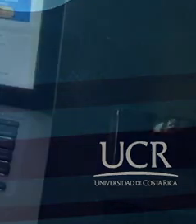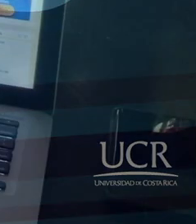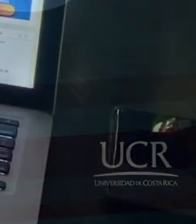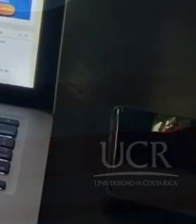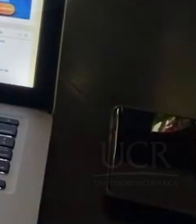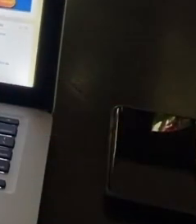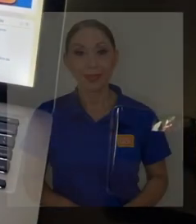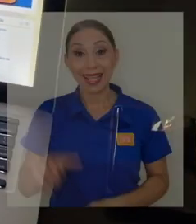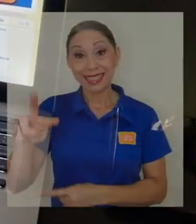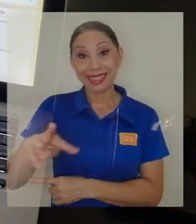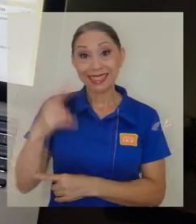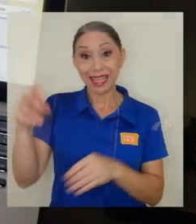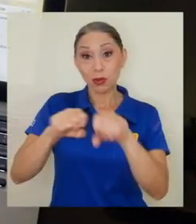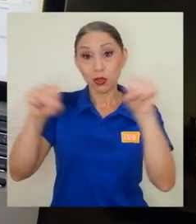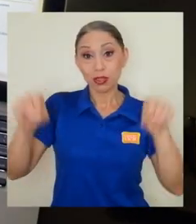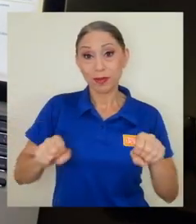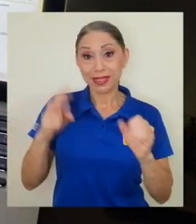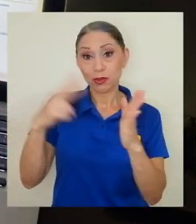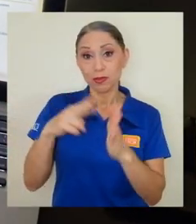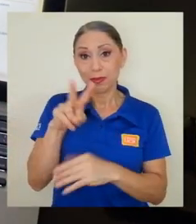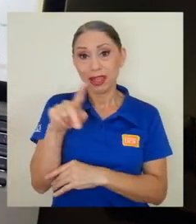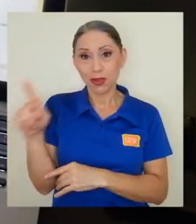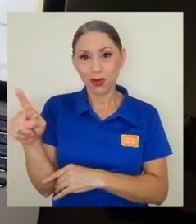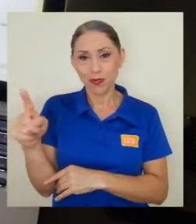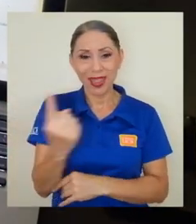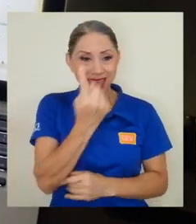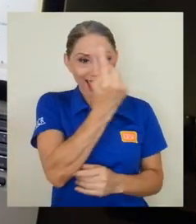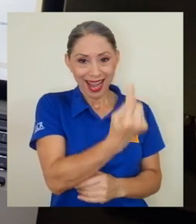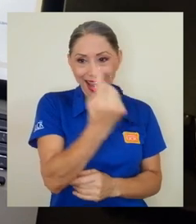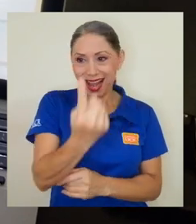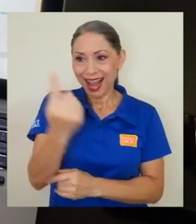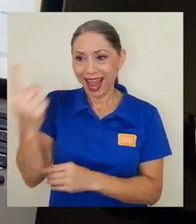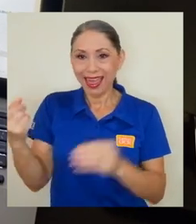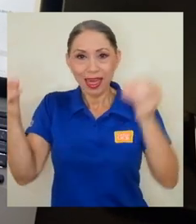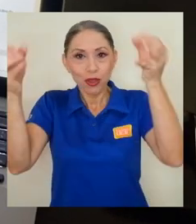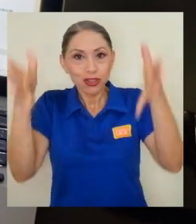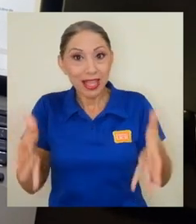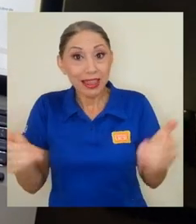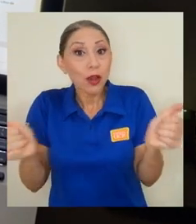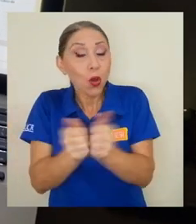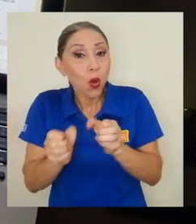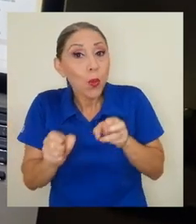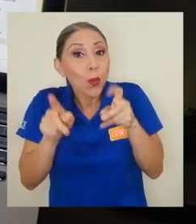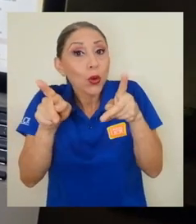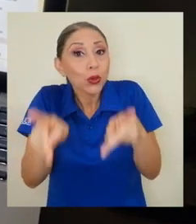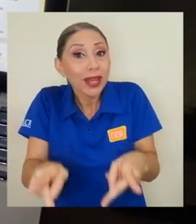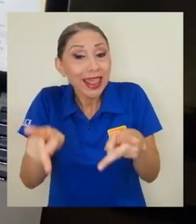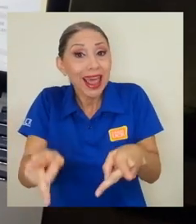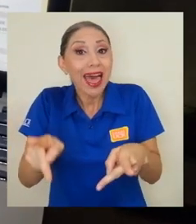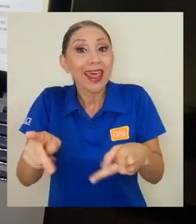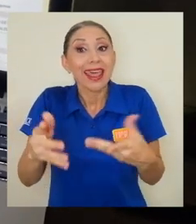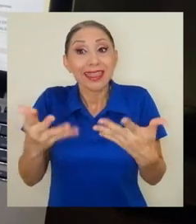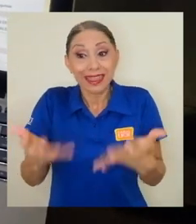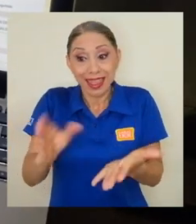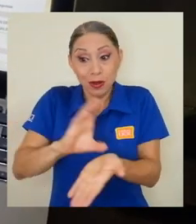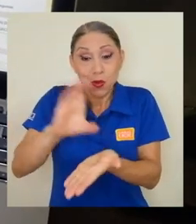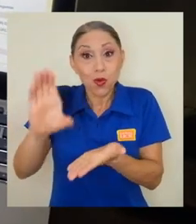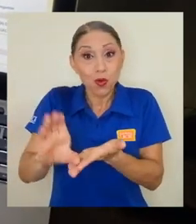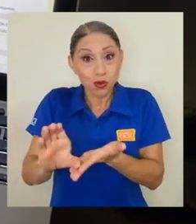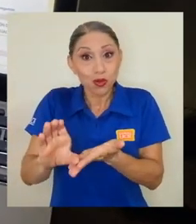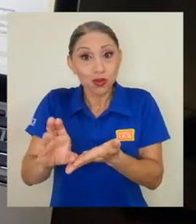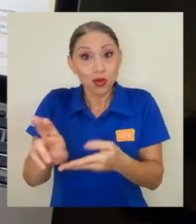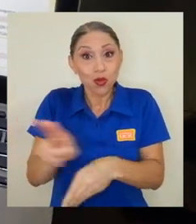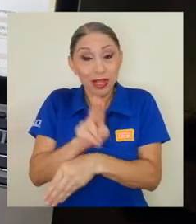En el segundo semestre 2021, cada docente que tenga la oportunidad de ofrecer nuevamente un curso podrá